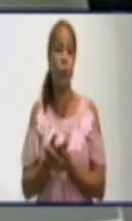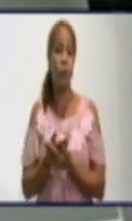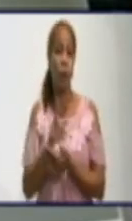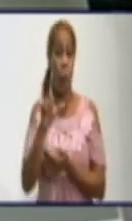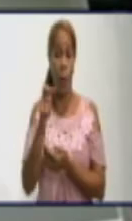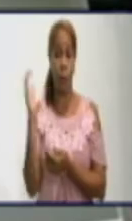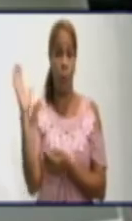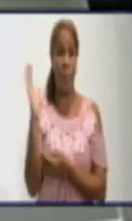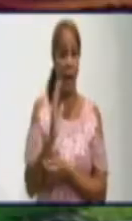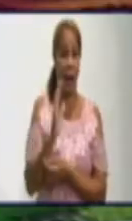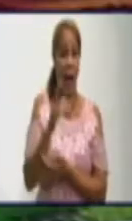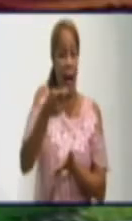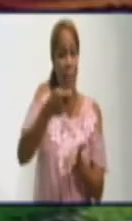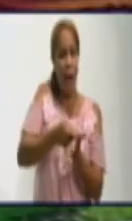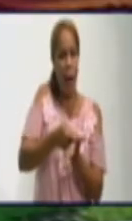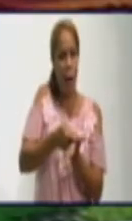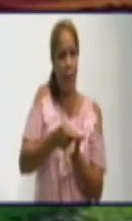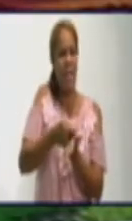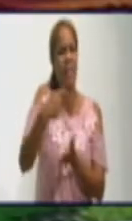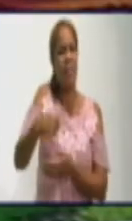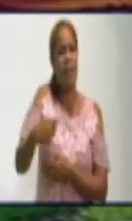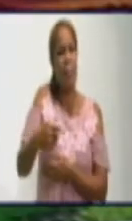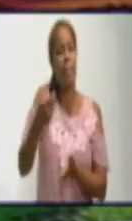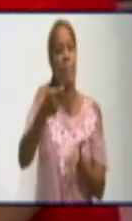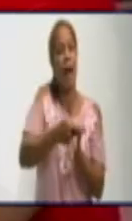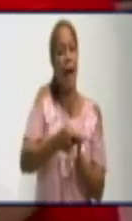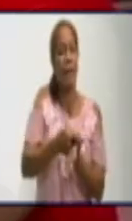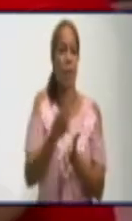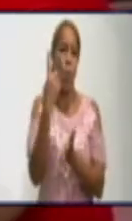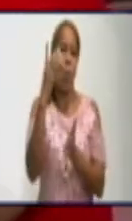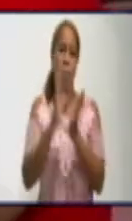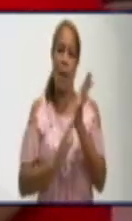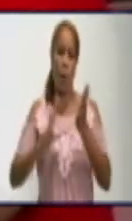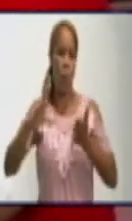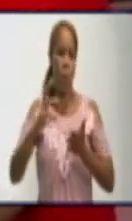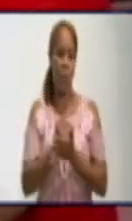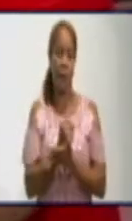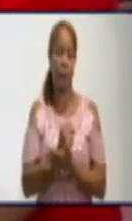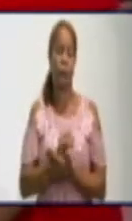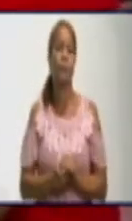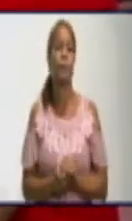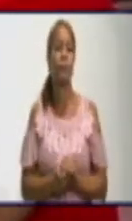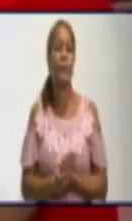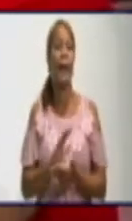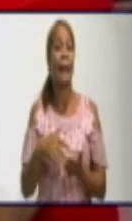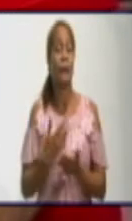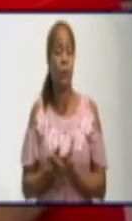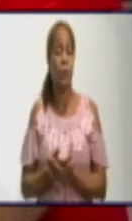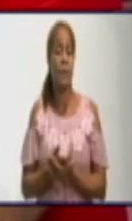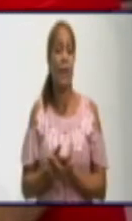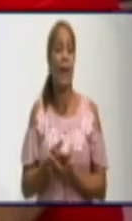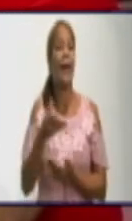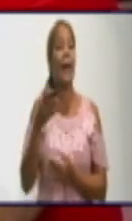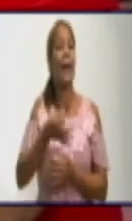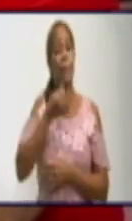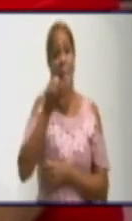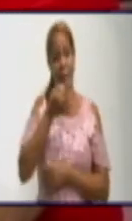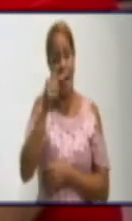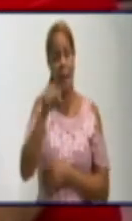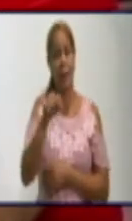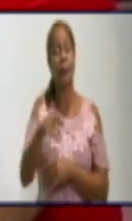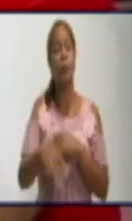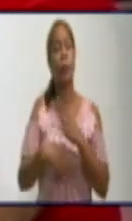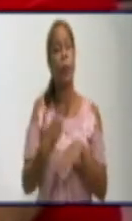a cobrar hay que pagar el mes completo. A ver, bueno, explicar en estos casos que en el acuerdo 89-91 se habla de